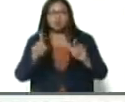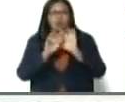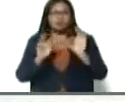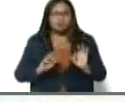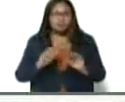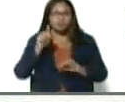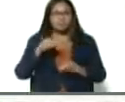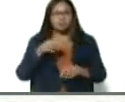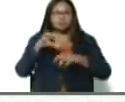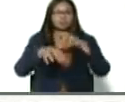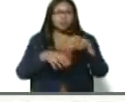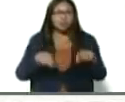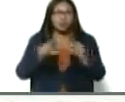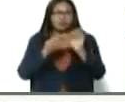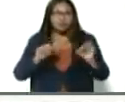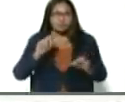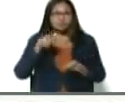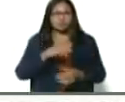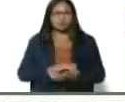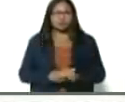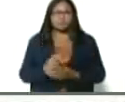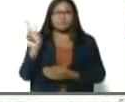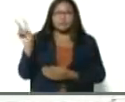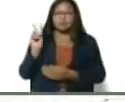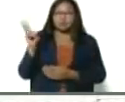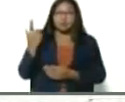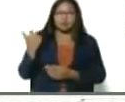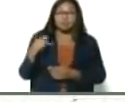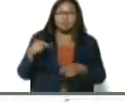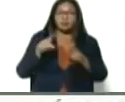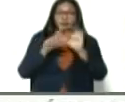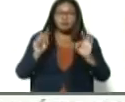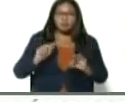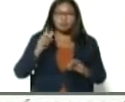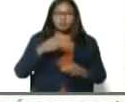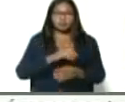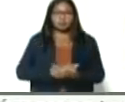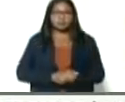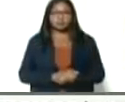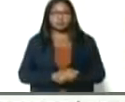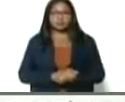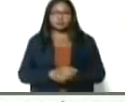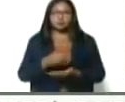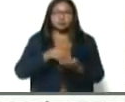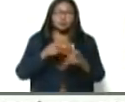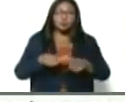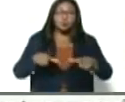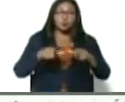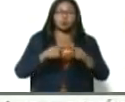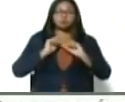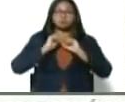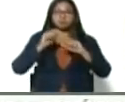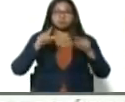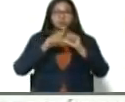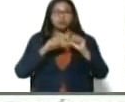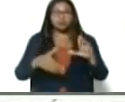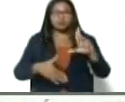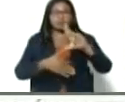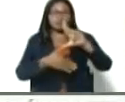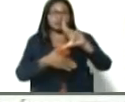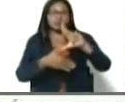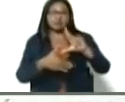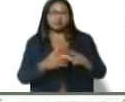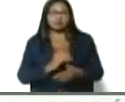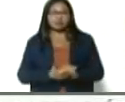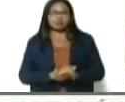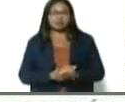ganadería ovina y caprina. Ya Venezuela tiene en genética un puesto ganado a nivel de América Latina y el Caribe.